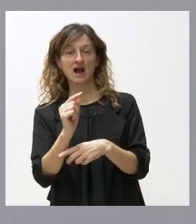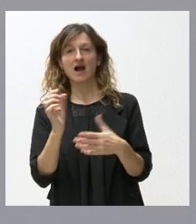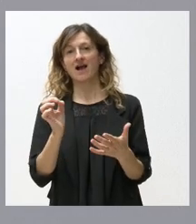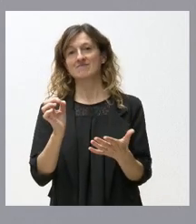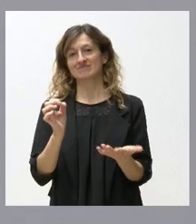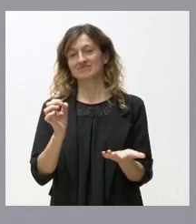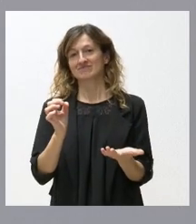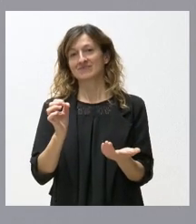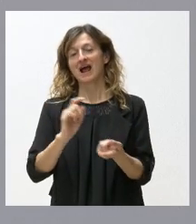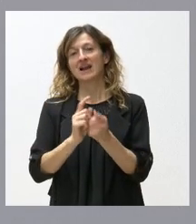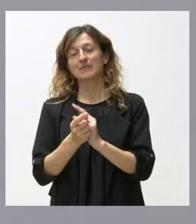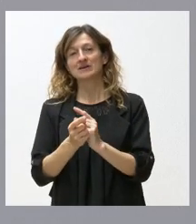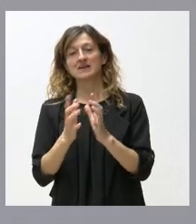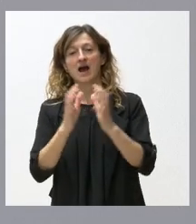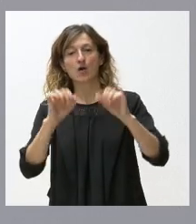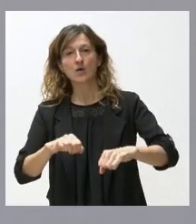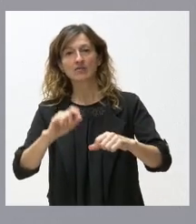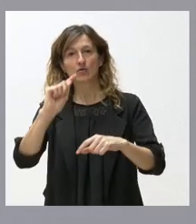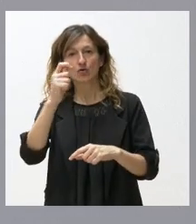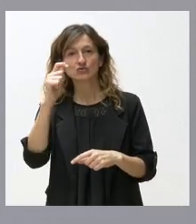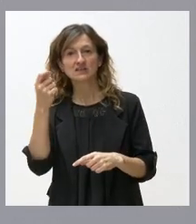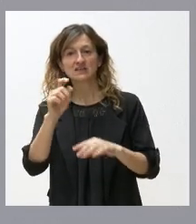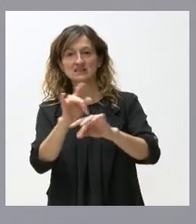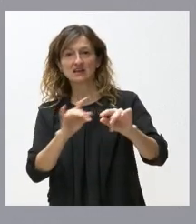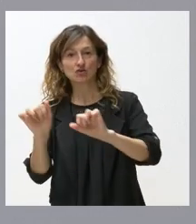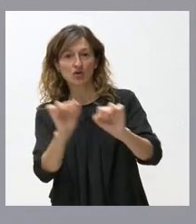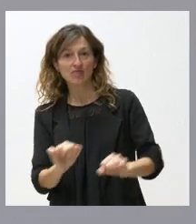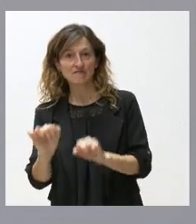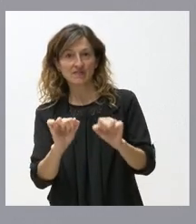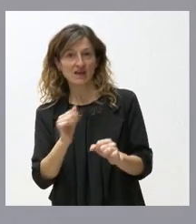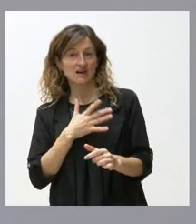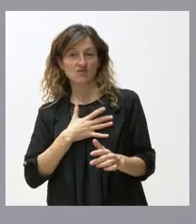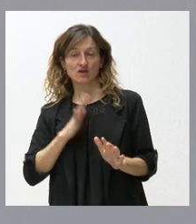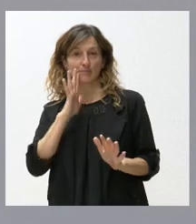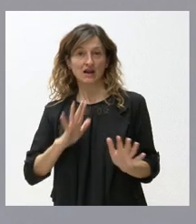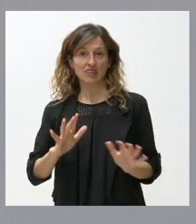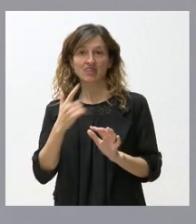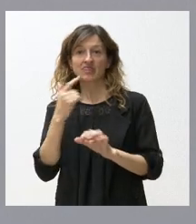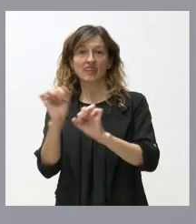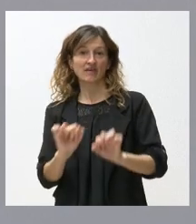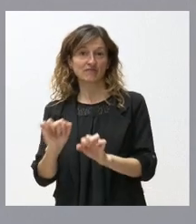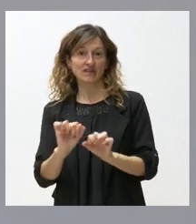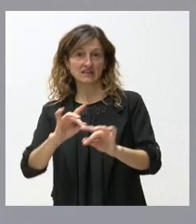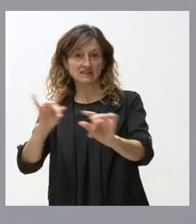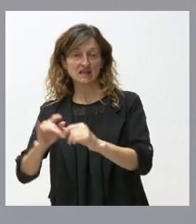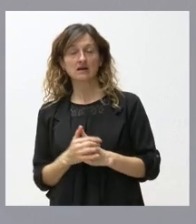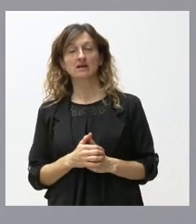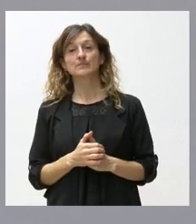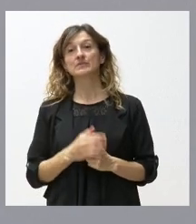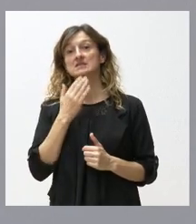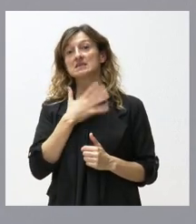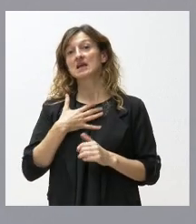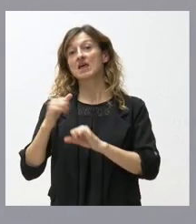cosas y acuerdos para el territorio que dice defender si vienen a defender cuestiones